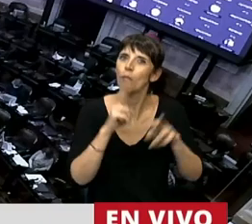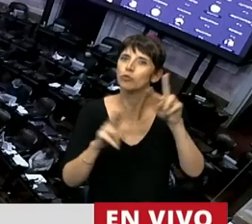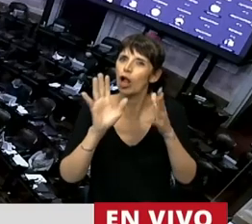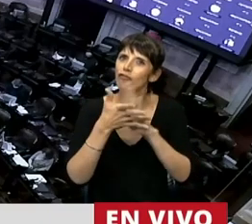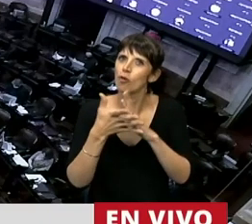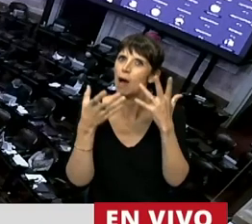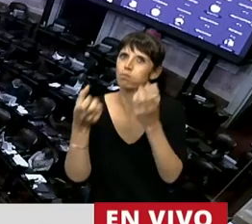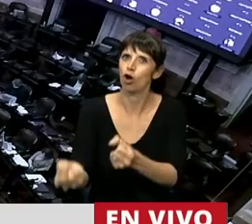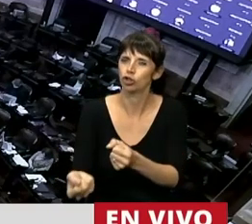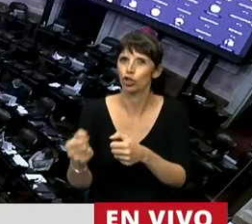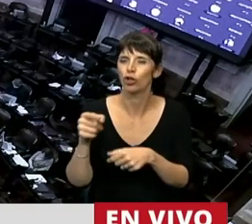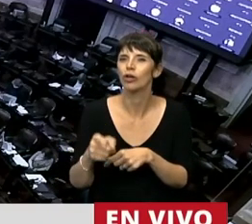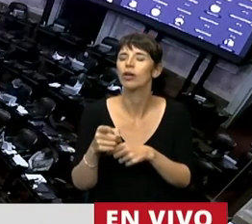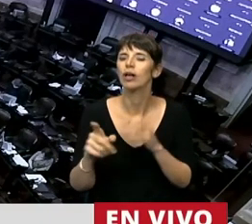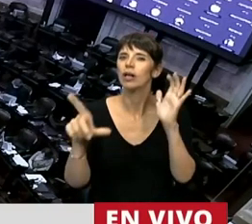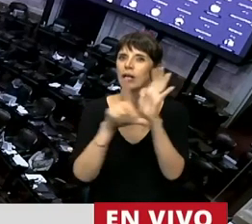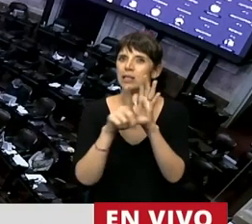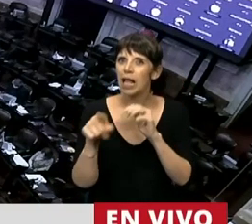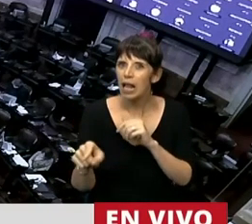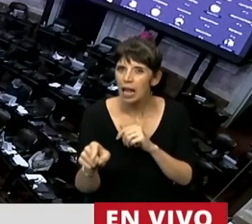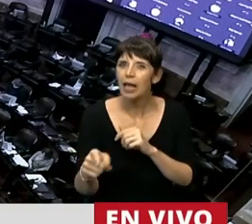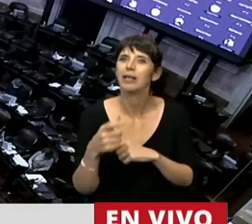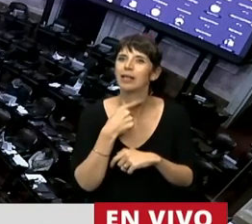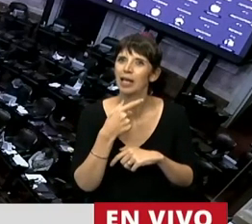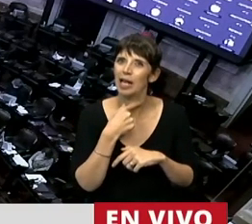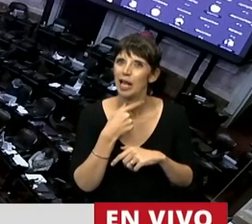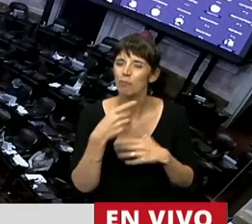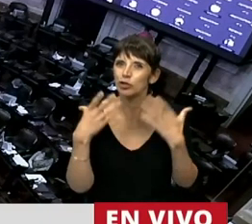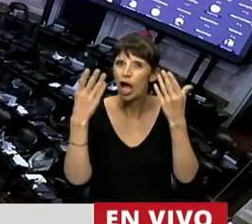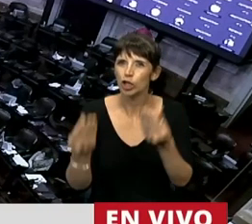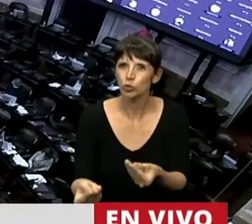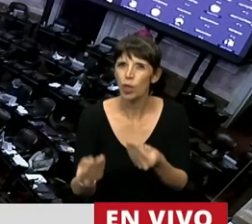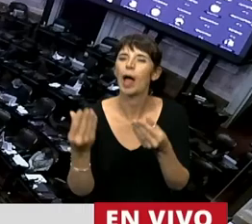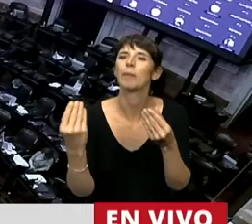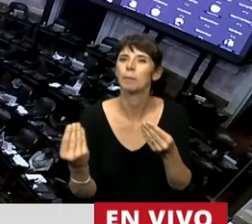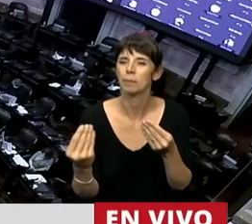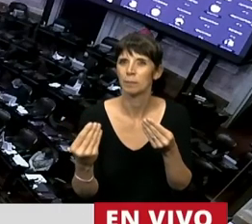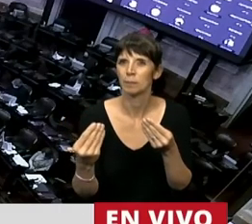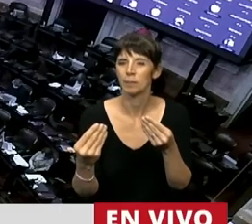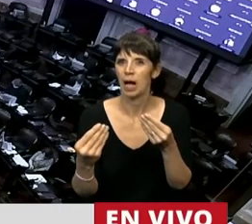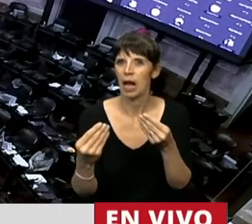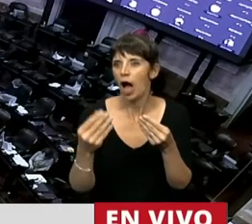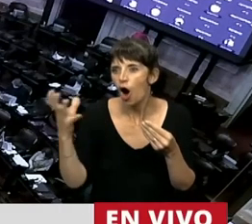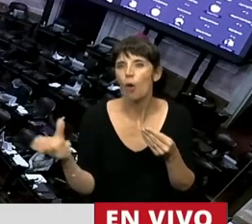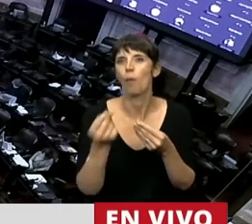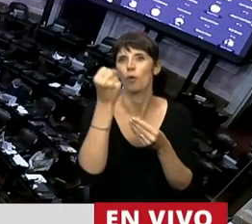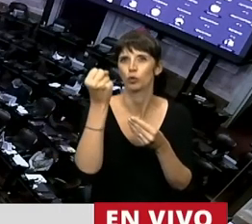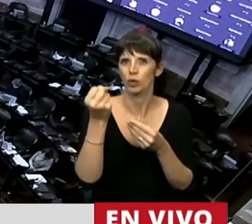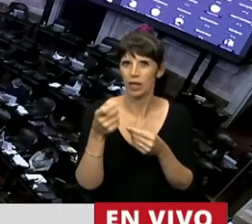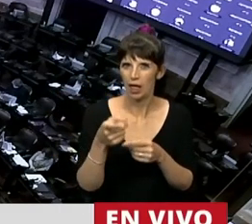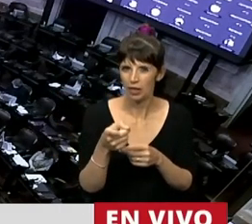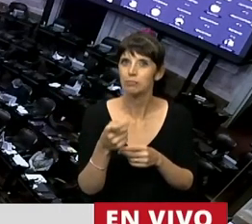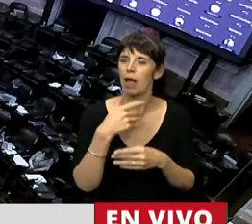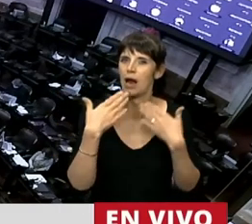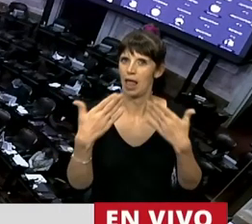las consecuencias de la crisis económica y en el último año el agravamiento de la crisis determinado por la pandemia del coronavirus. También, señor